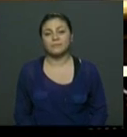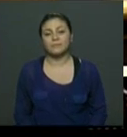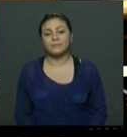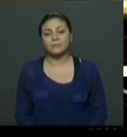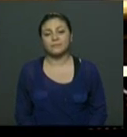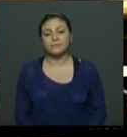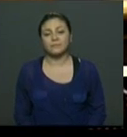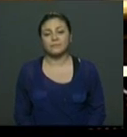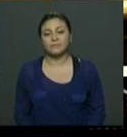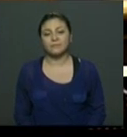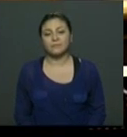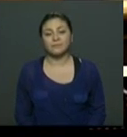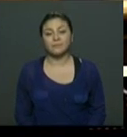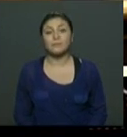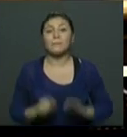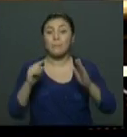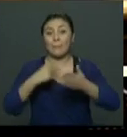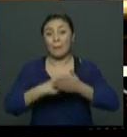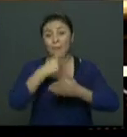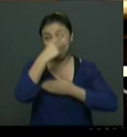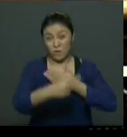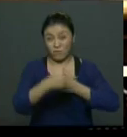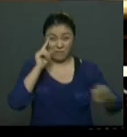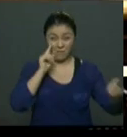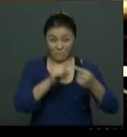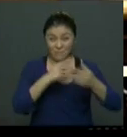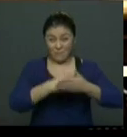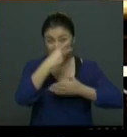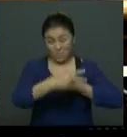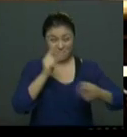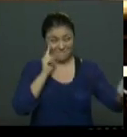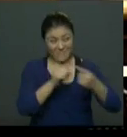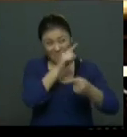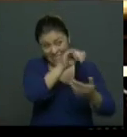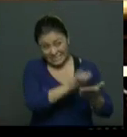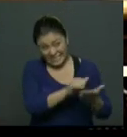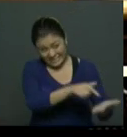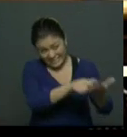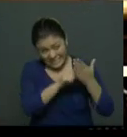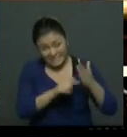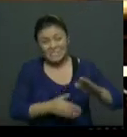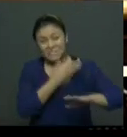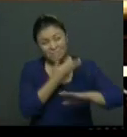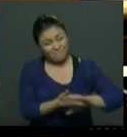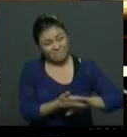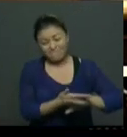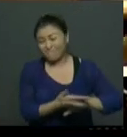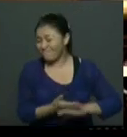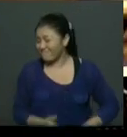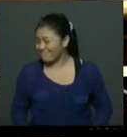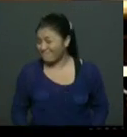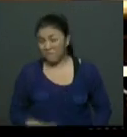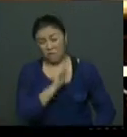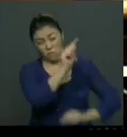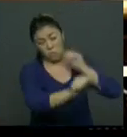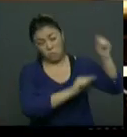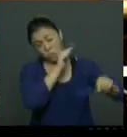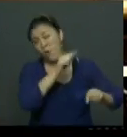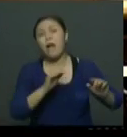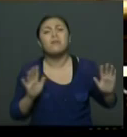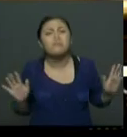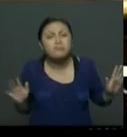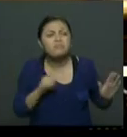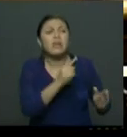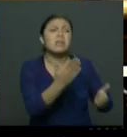Frente al proyecto en particular, yo creo que tampoco podemos entrar a señalar o estigmatizar los beneficios que se puedan